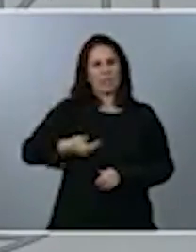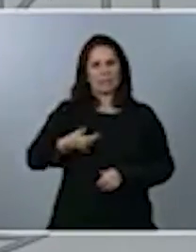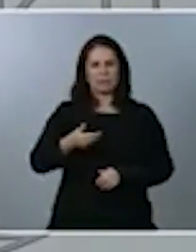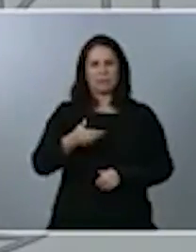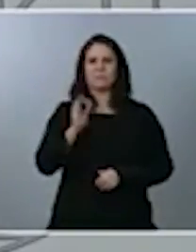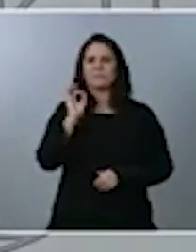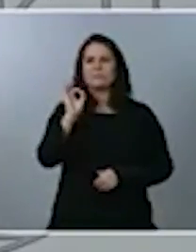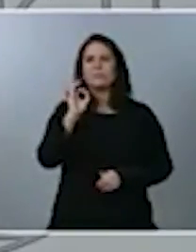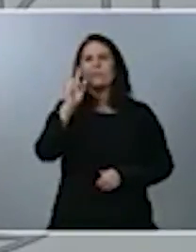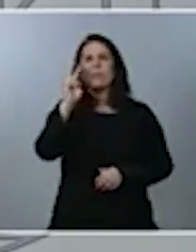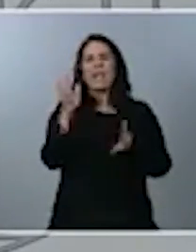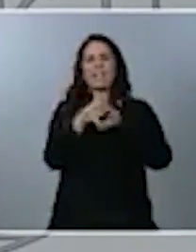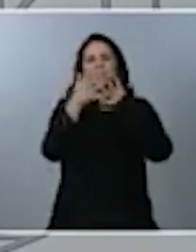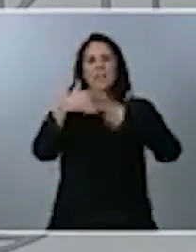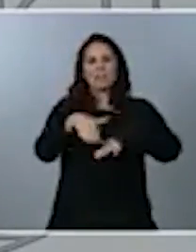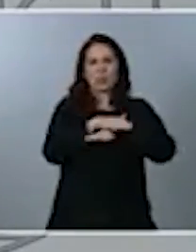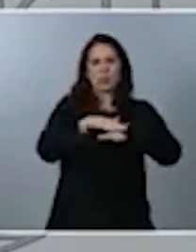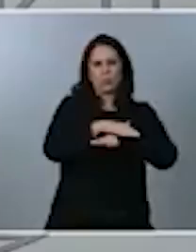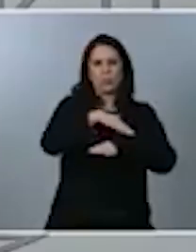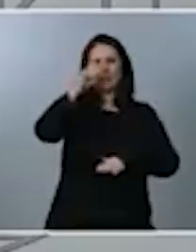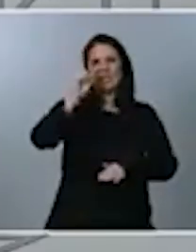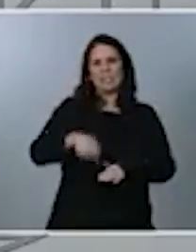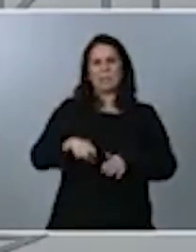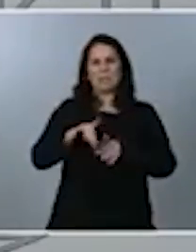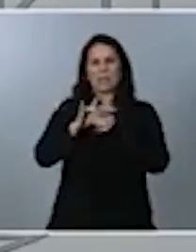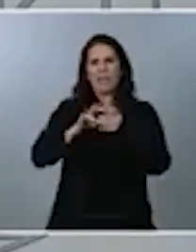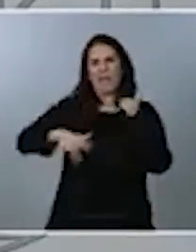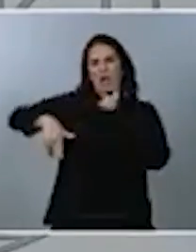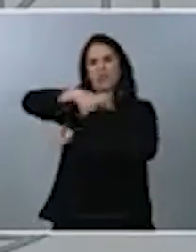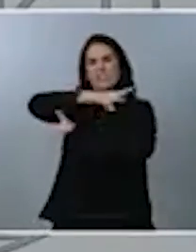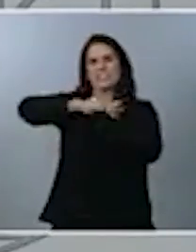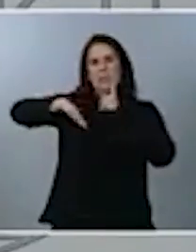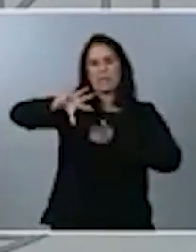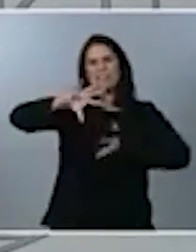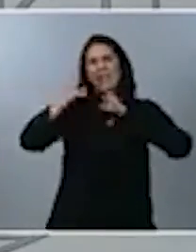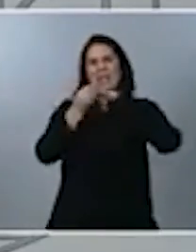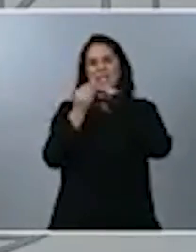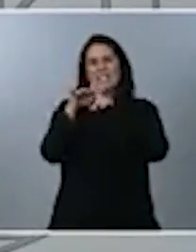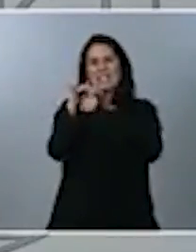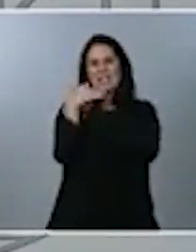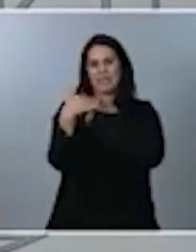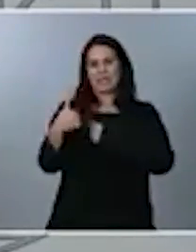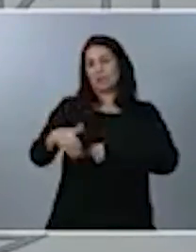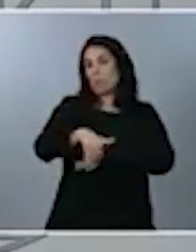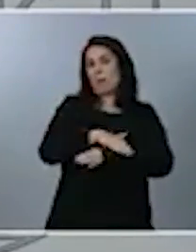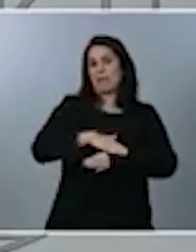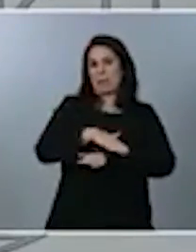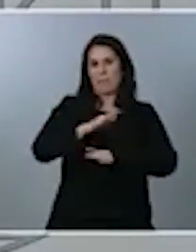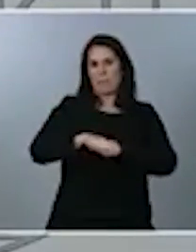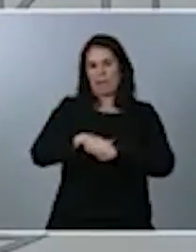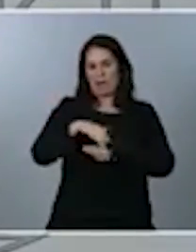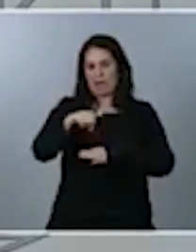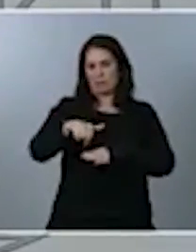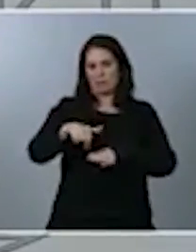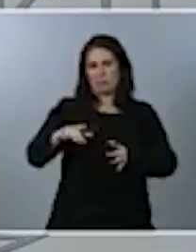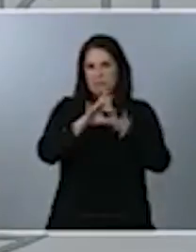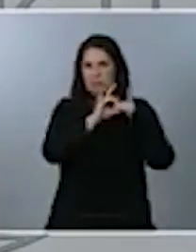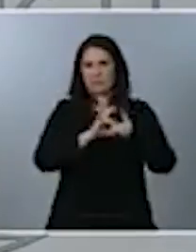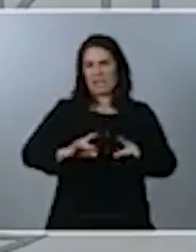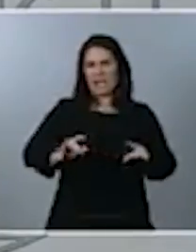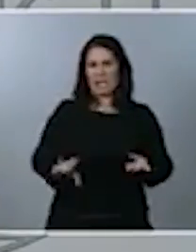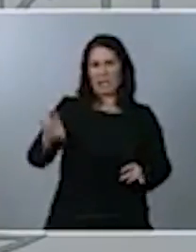infraestructura y a ecosistemas resilientes, que son la base de esta cohesión territorial. De hecho, el presupuesto contempla 11